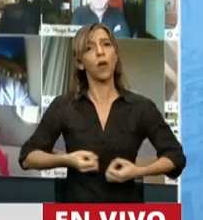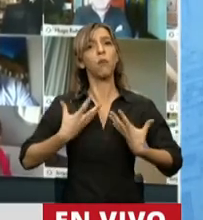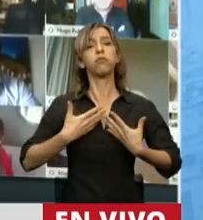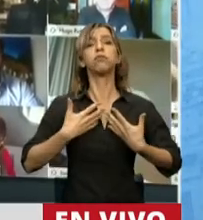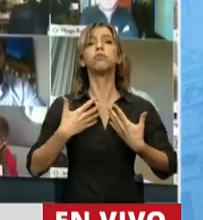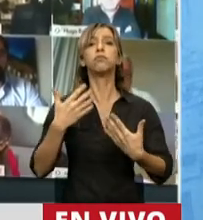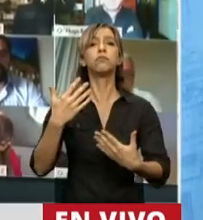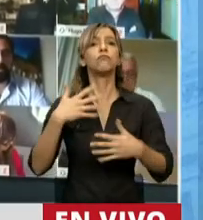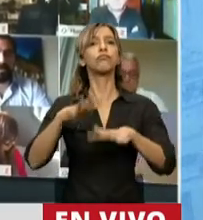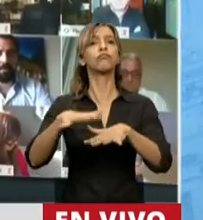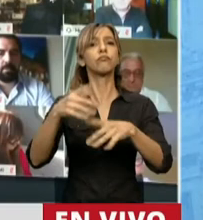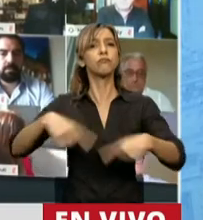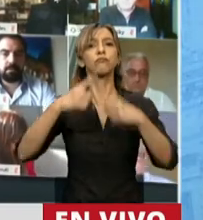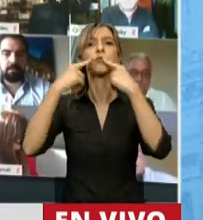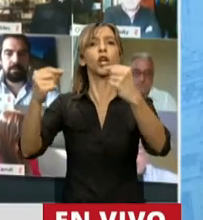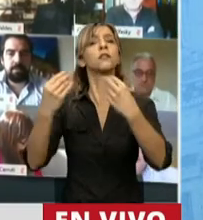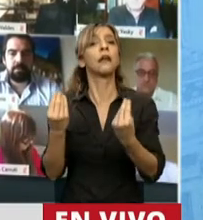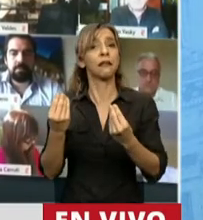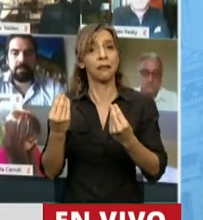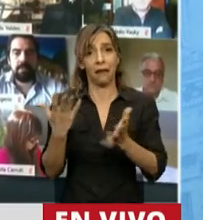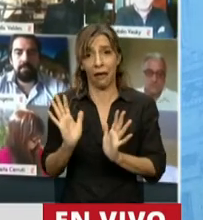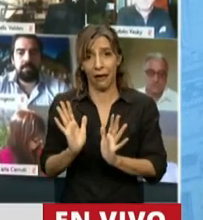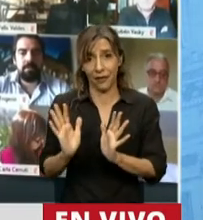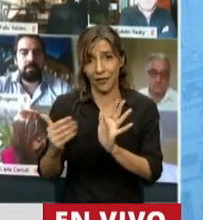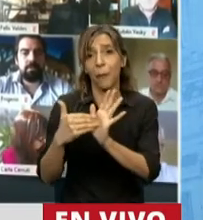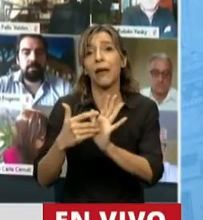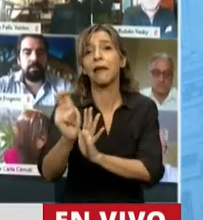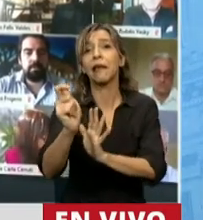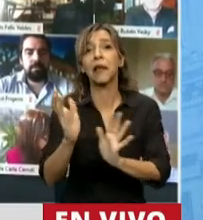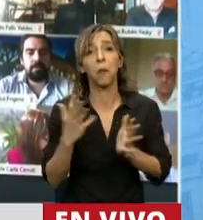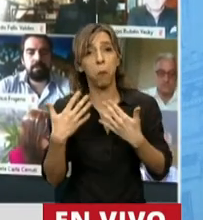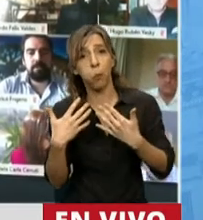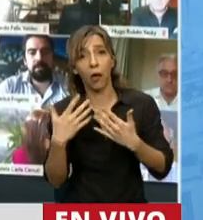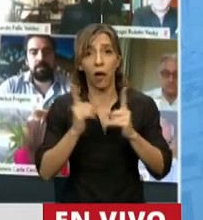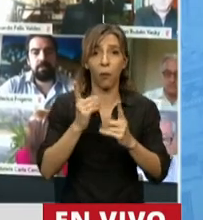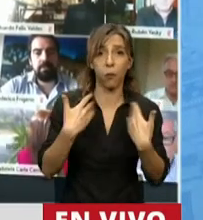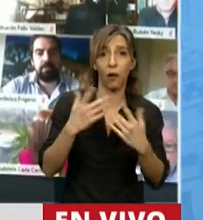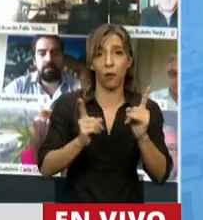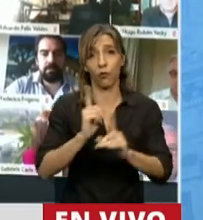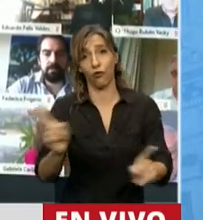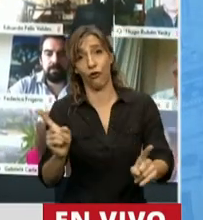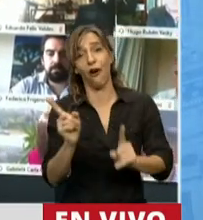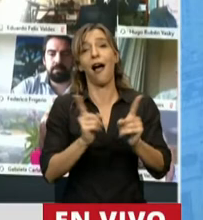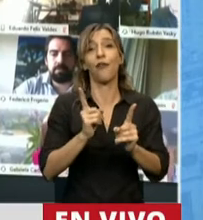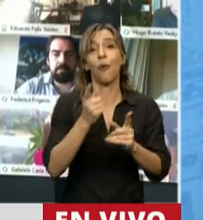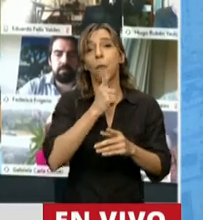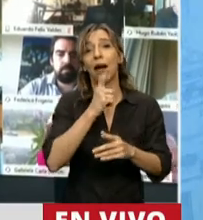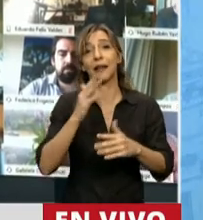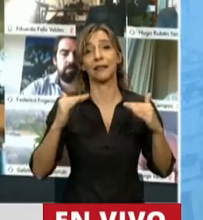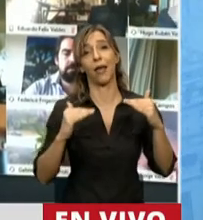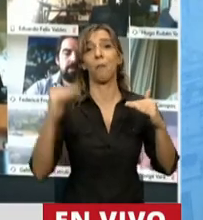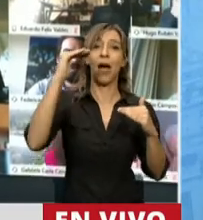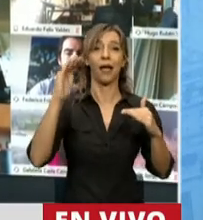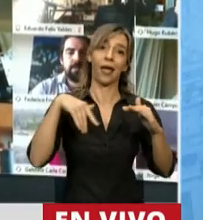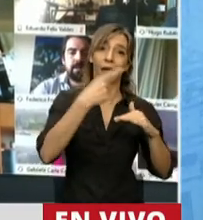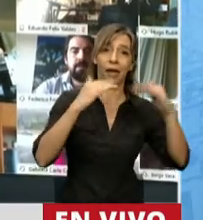ciudadanos que consideran el gobierno de la Ciudad de Buenos Aires que son de primera y otros ciudadanos y ciudadanas que son de segunda. Se